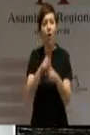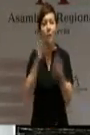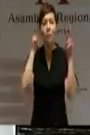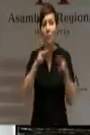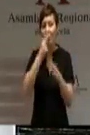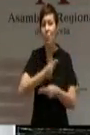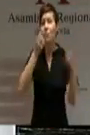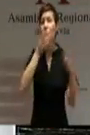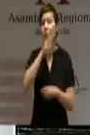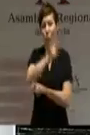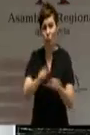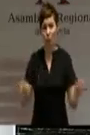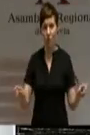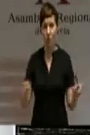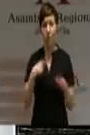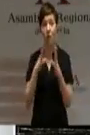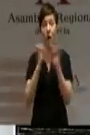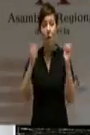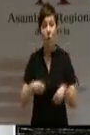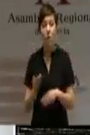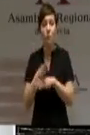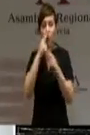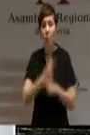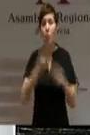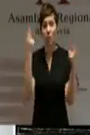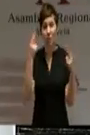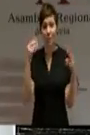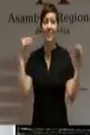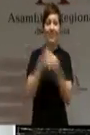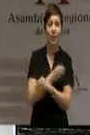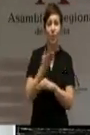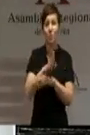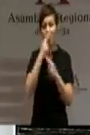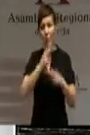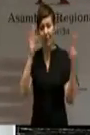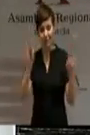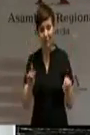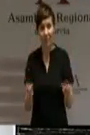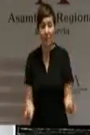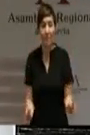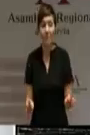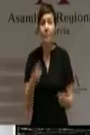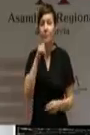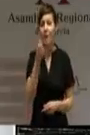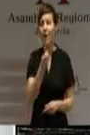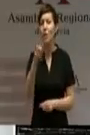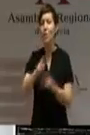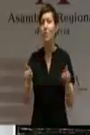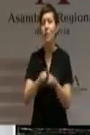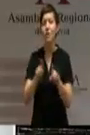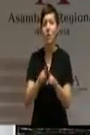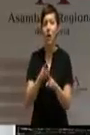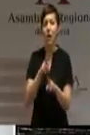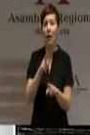No publique más que el acuerdo, no publique el desacuerdo. En eso estamos de acuerdo. Alguien ha filtrado cosas últimamente del consejo de Gobierno. Nosotros